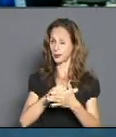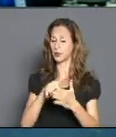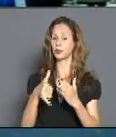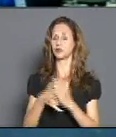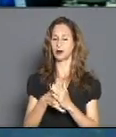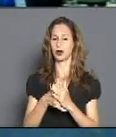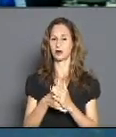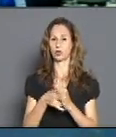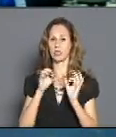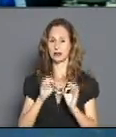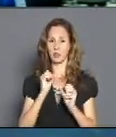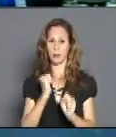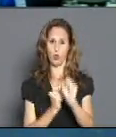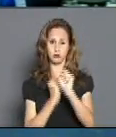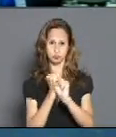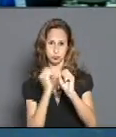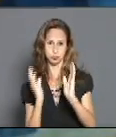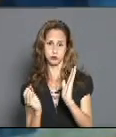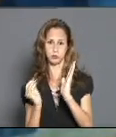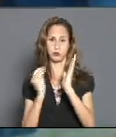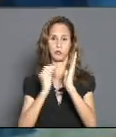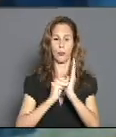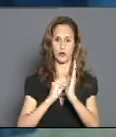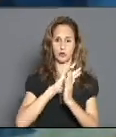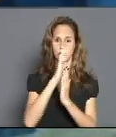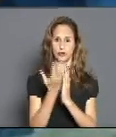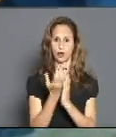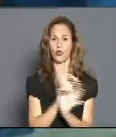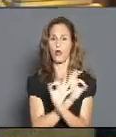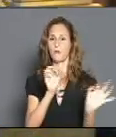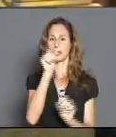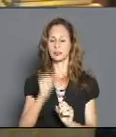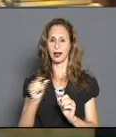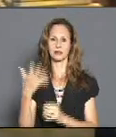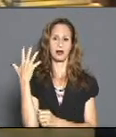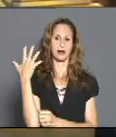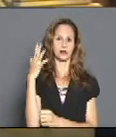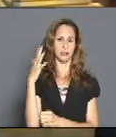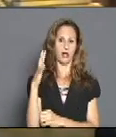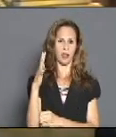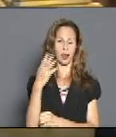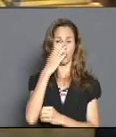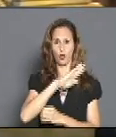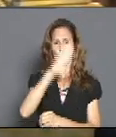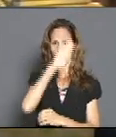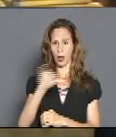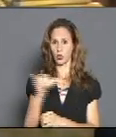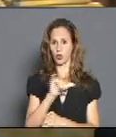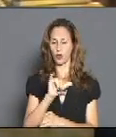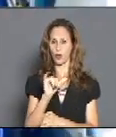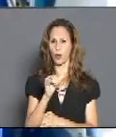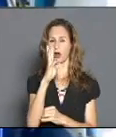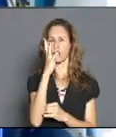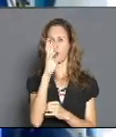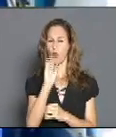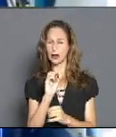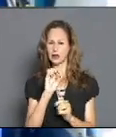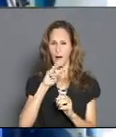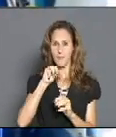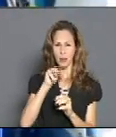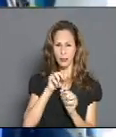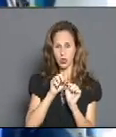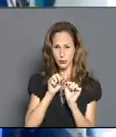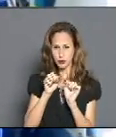forma, al montar la turbina, el grupo de especialistas cubanos y extranjeros se percatan estaba a 40 milímetros por debajo del eje del